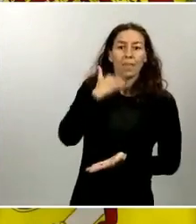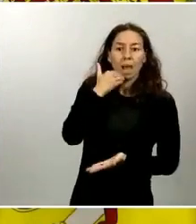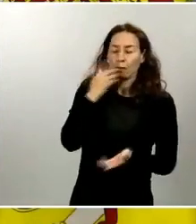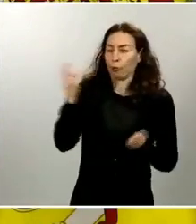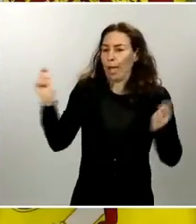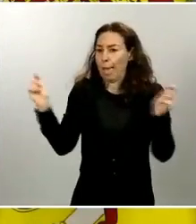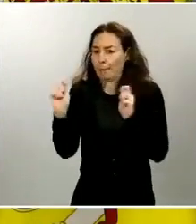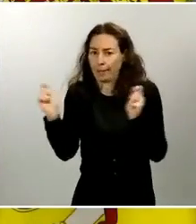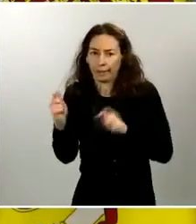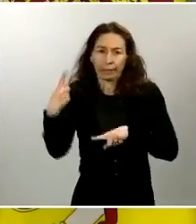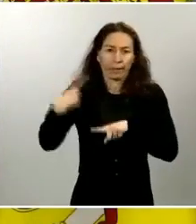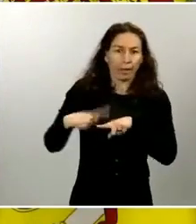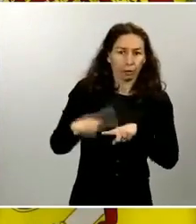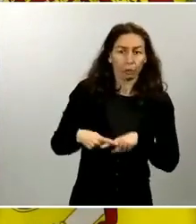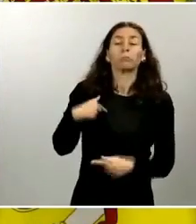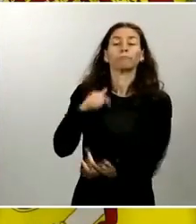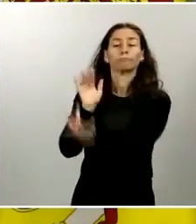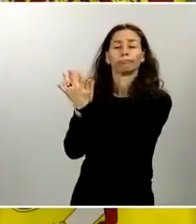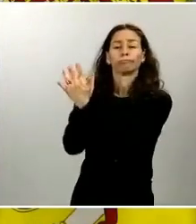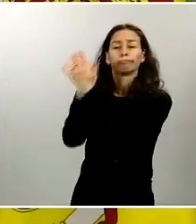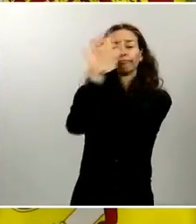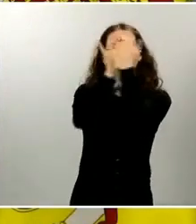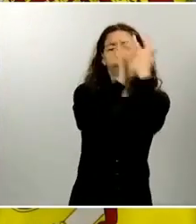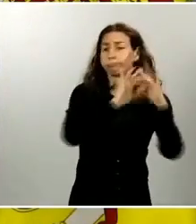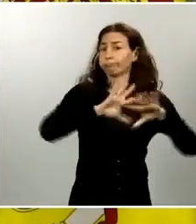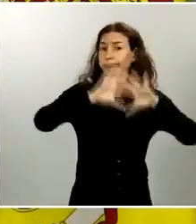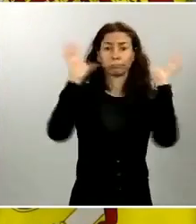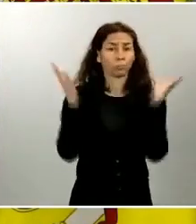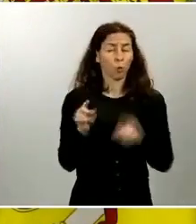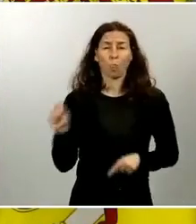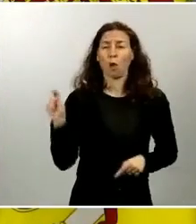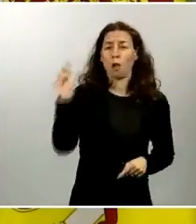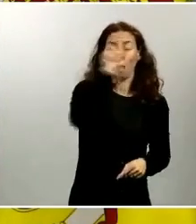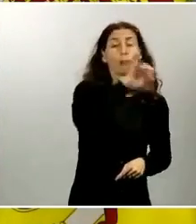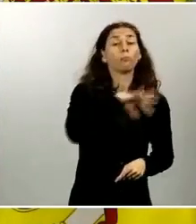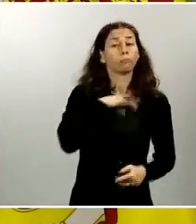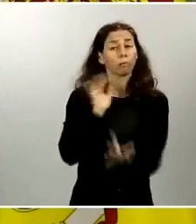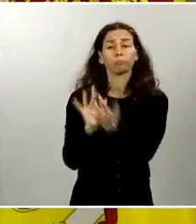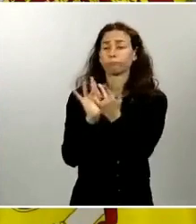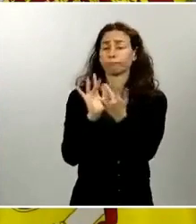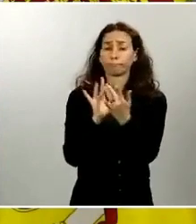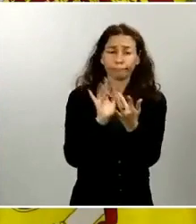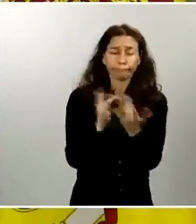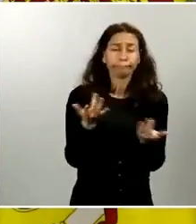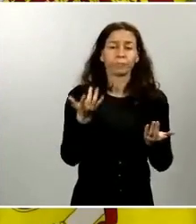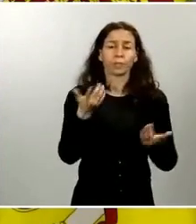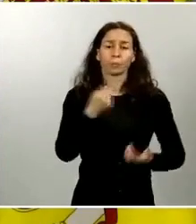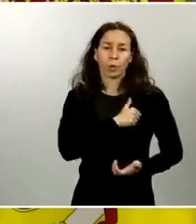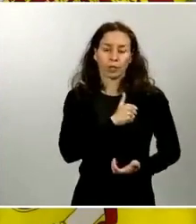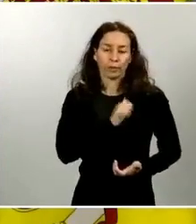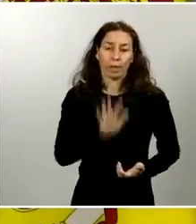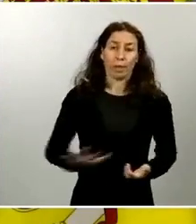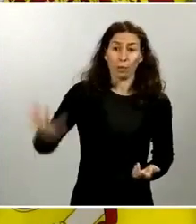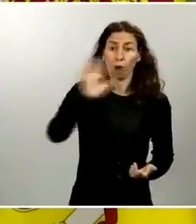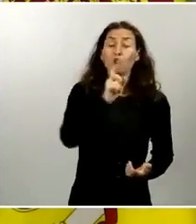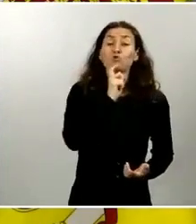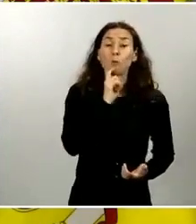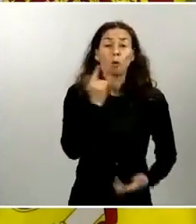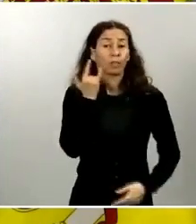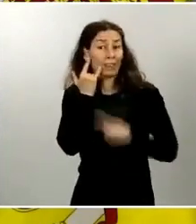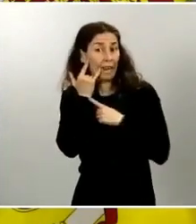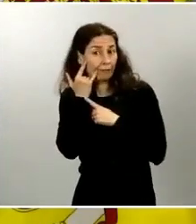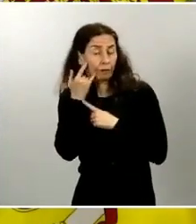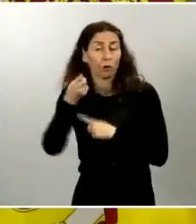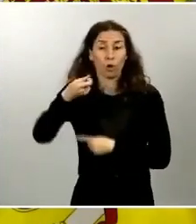en cualquier punto del mundo pueden contactar con Policía Nacional a través de teléfono e-mail o a través del